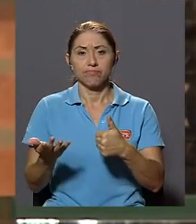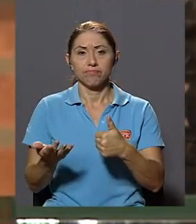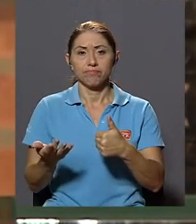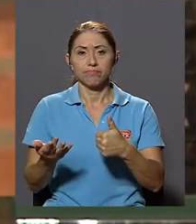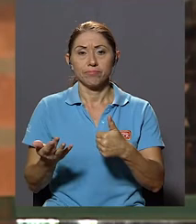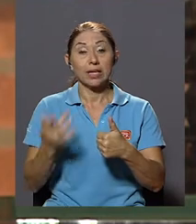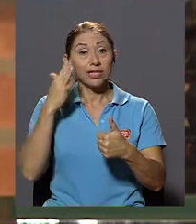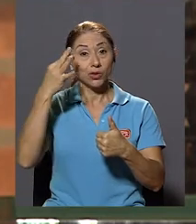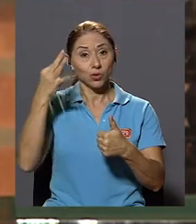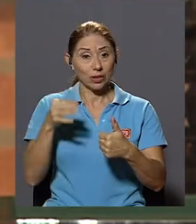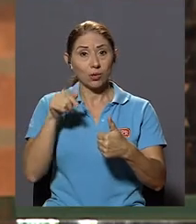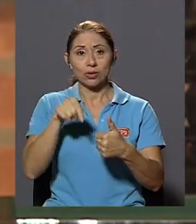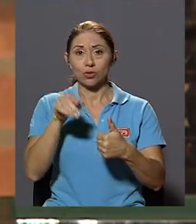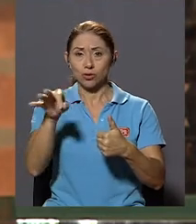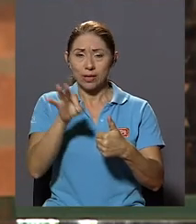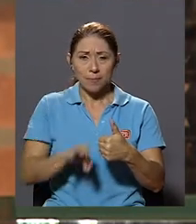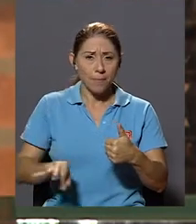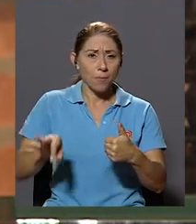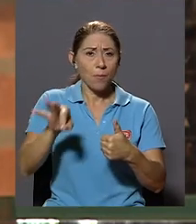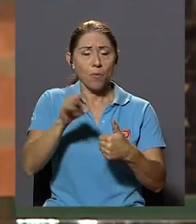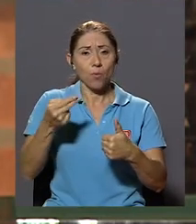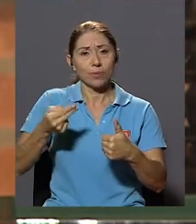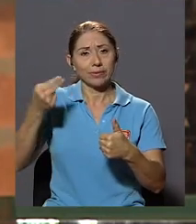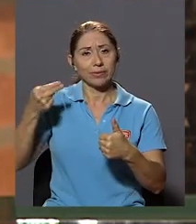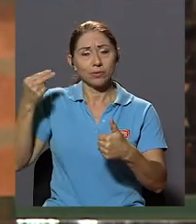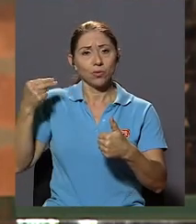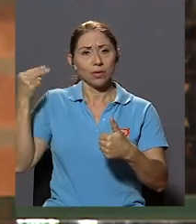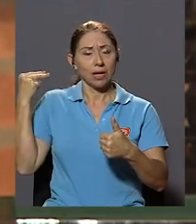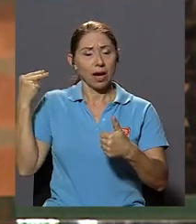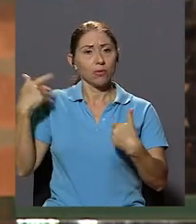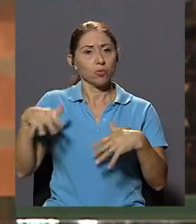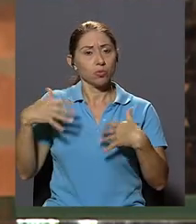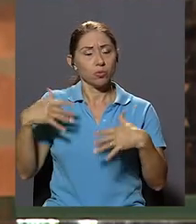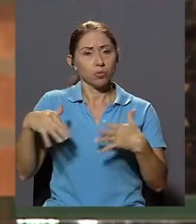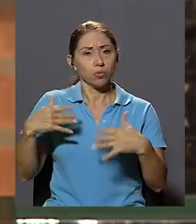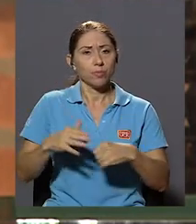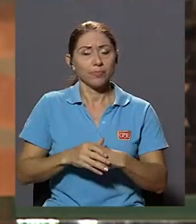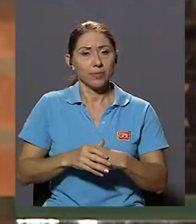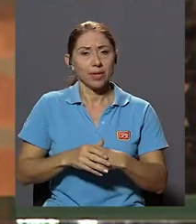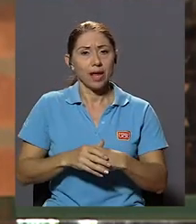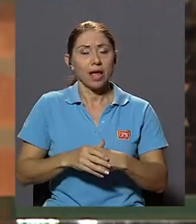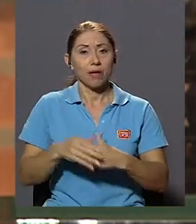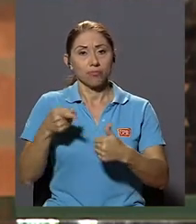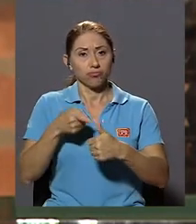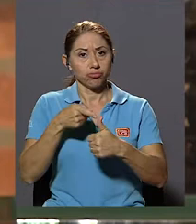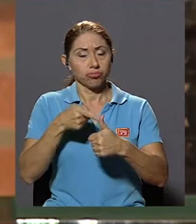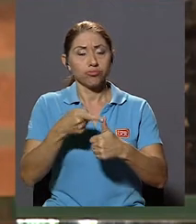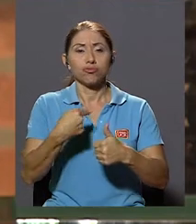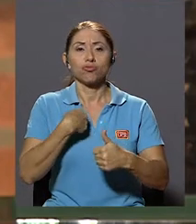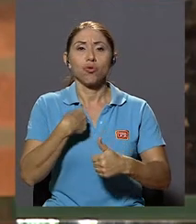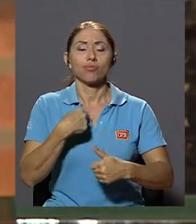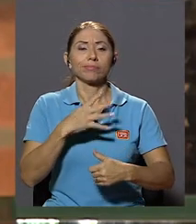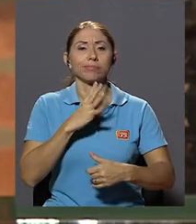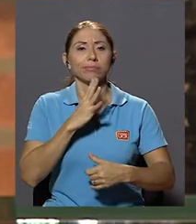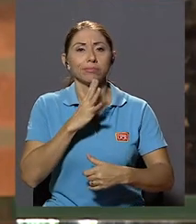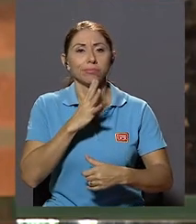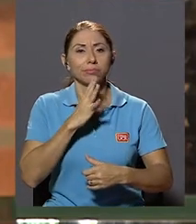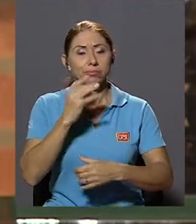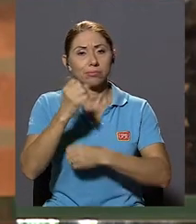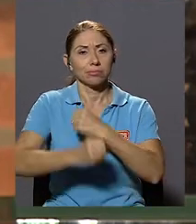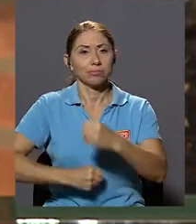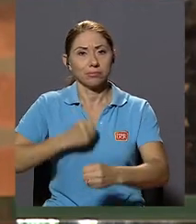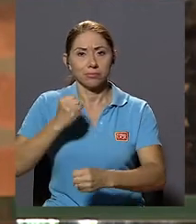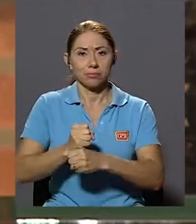y creo que esto es de una importancia histórica Muy grande Hice referencia a que